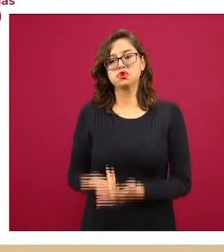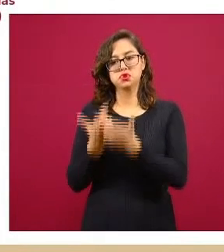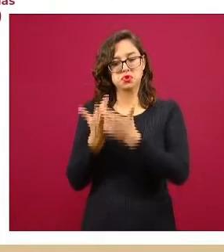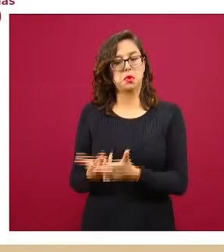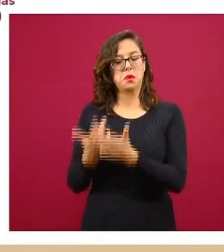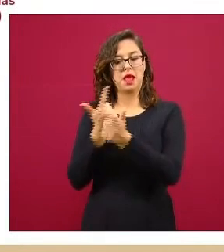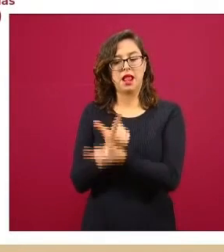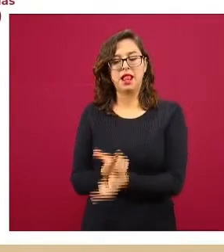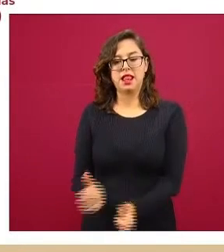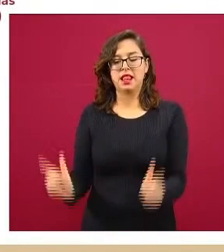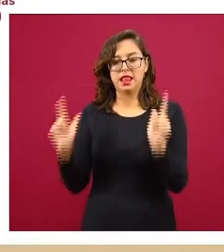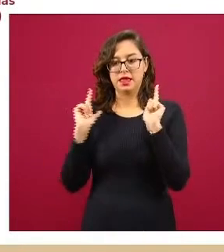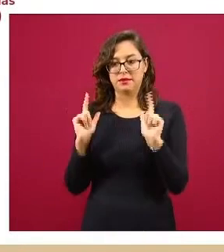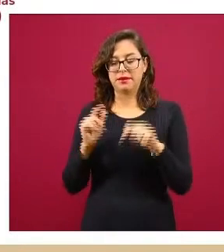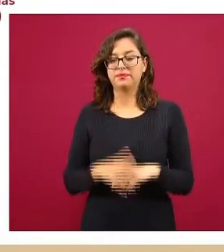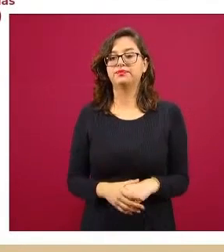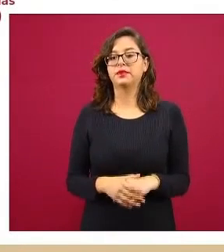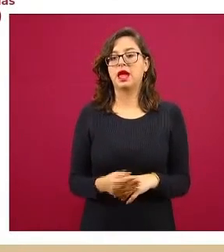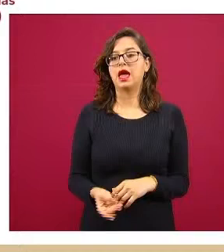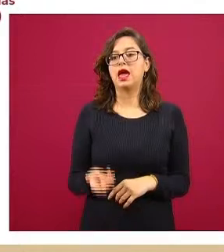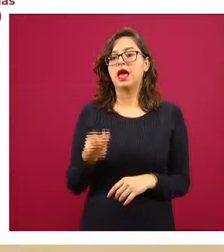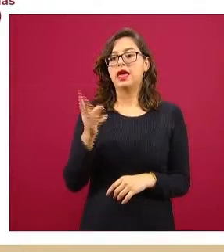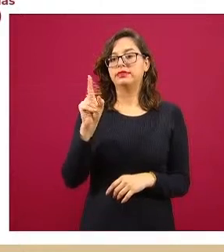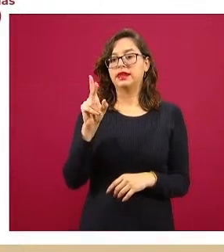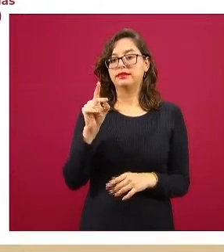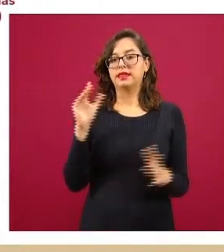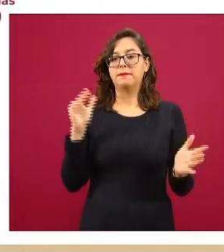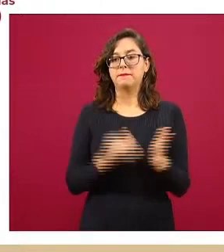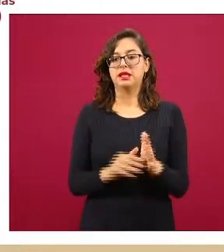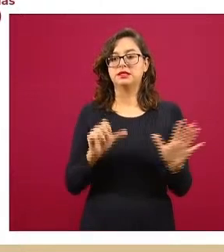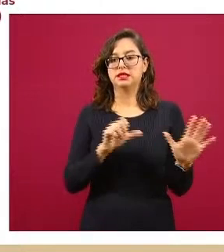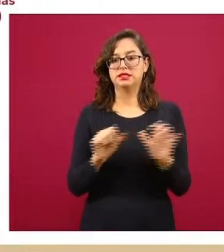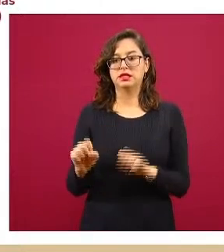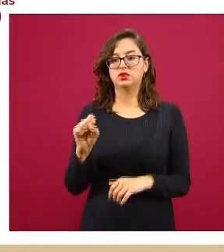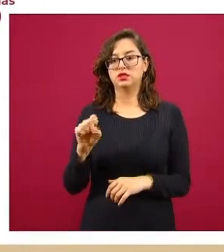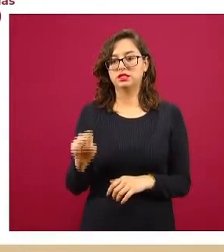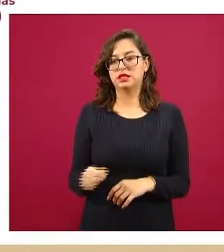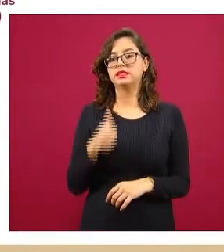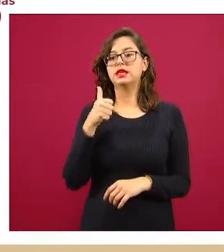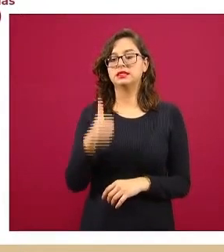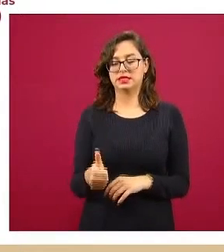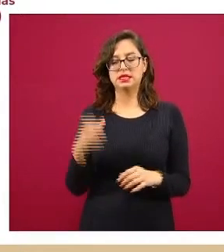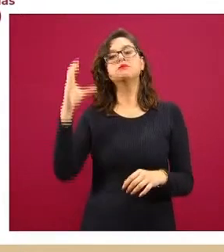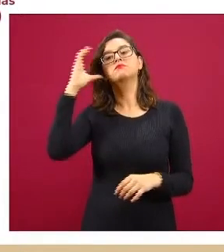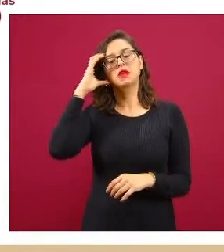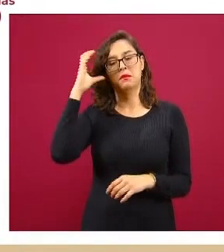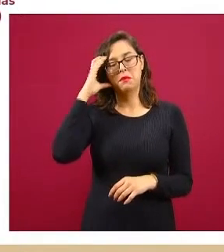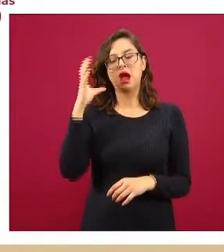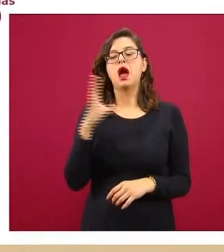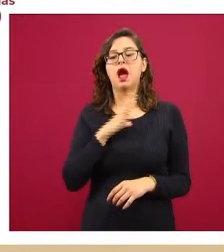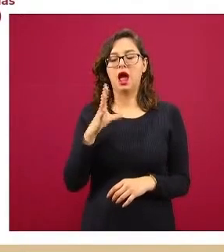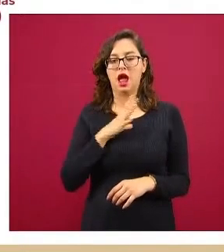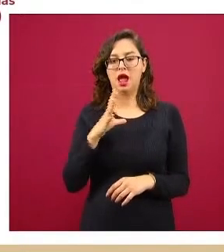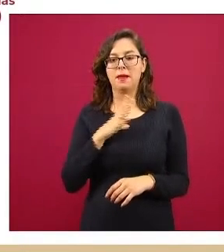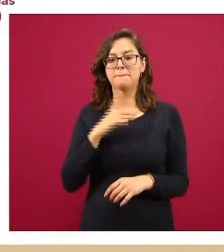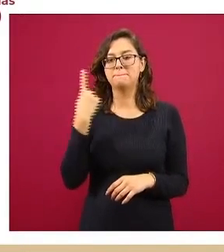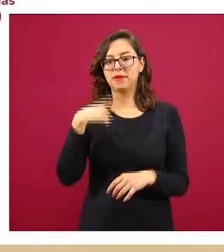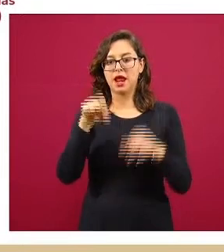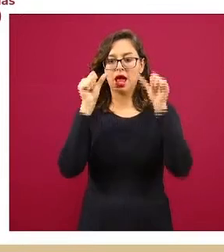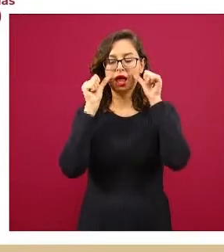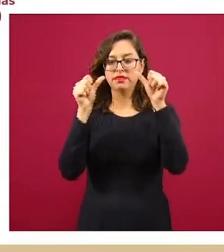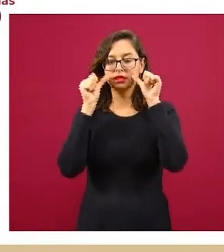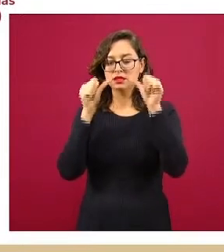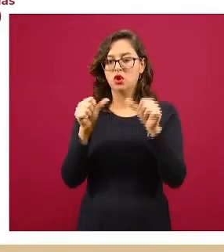las 30 mil 666 camas que tenemos registradas o adjudicadas para atención de pacientes